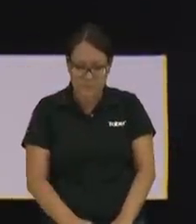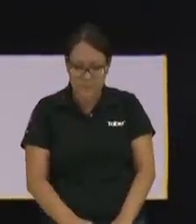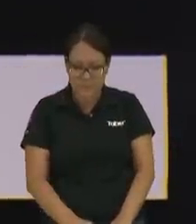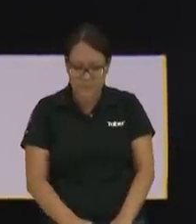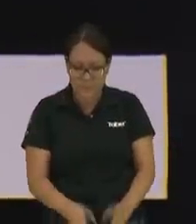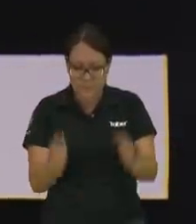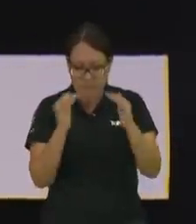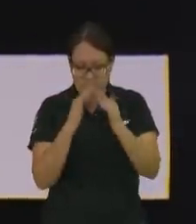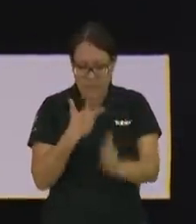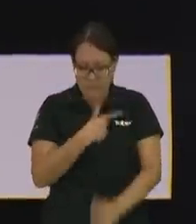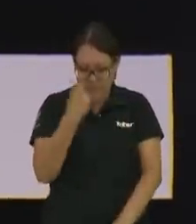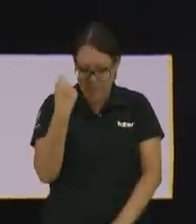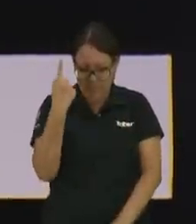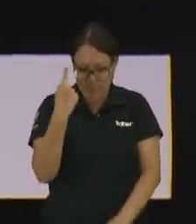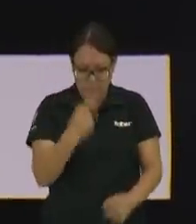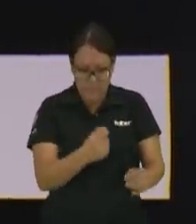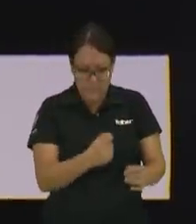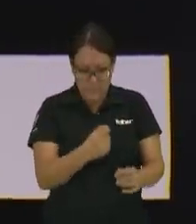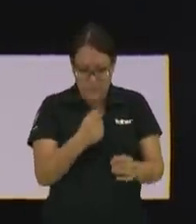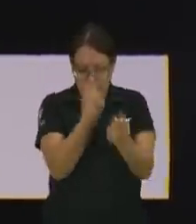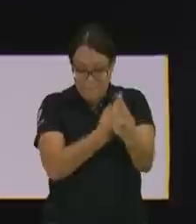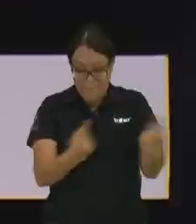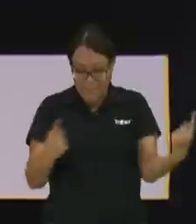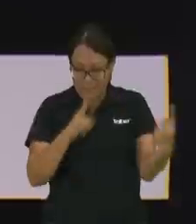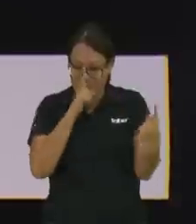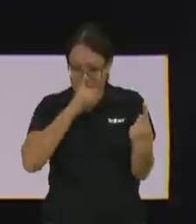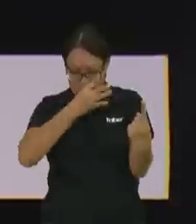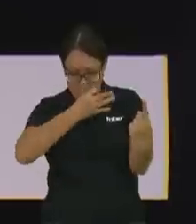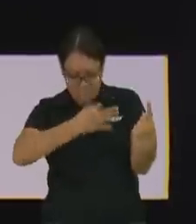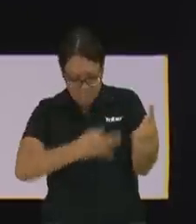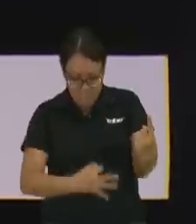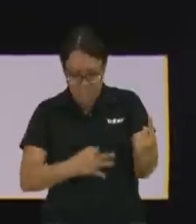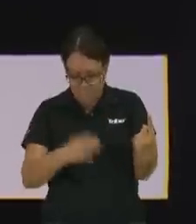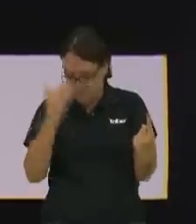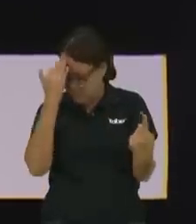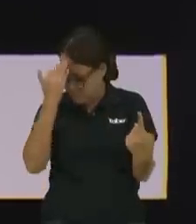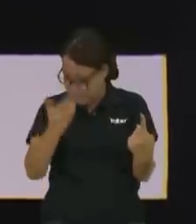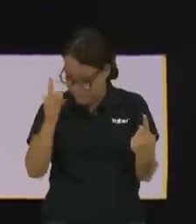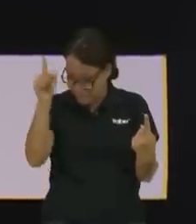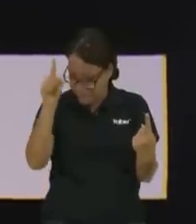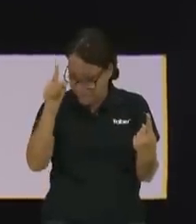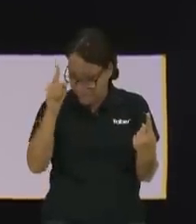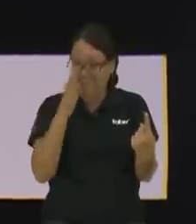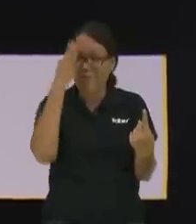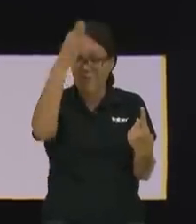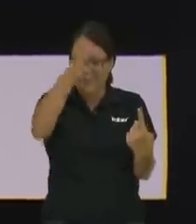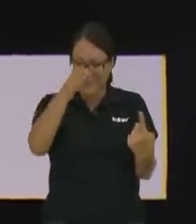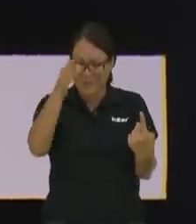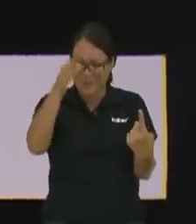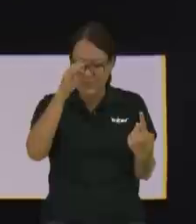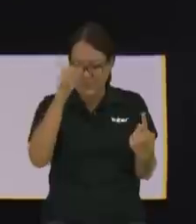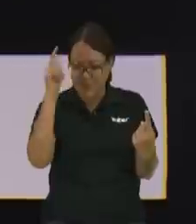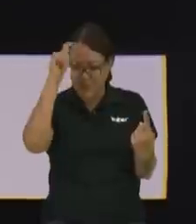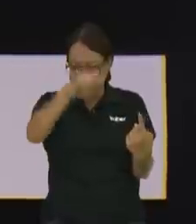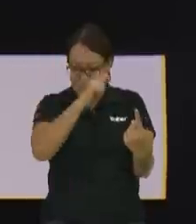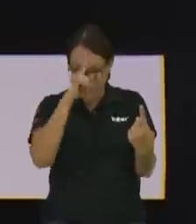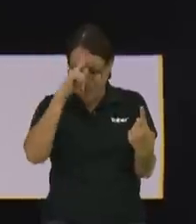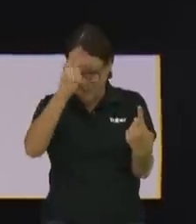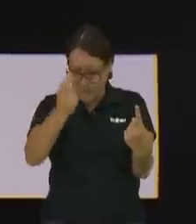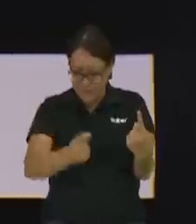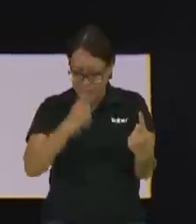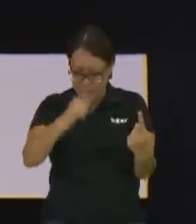entenderemos señor que riqueza honra y vida son la remuneración de la humildad y del temor a Jehová